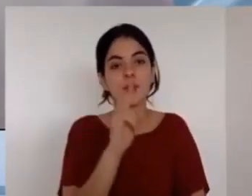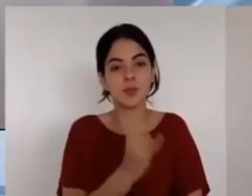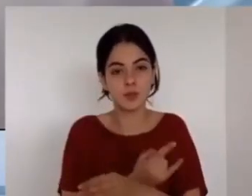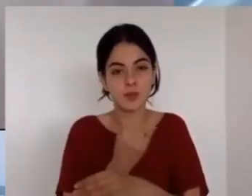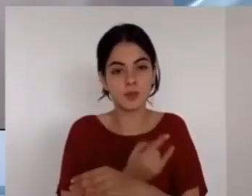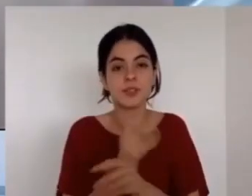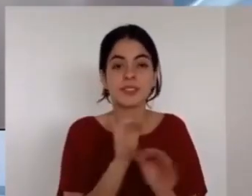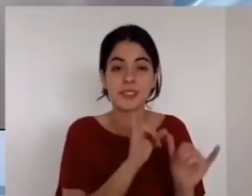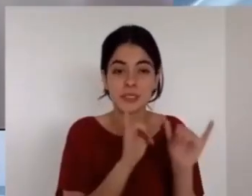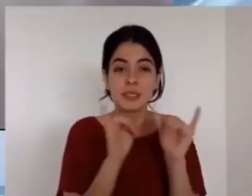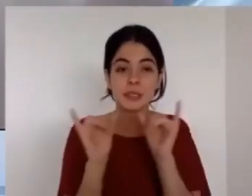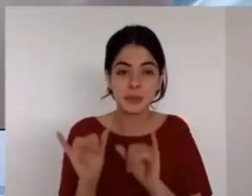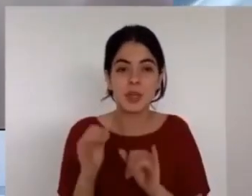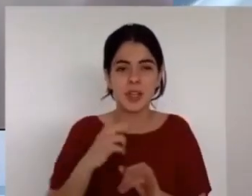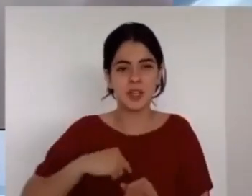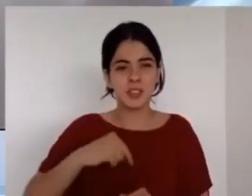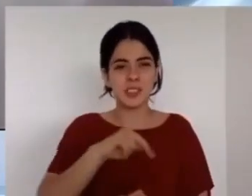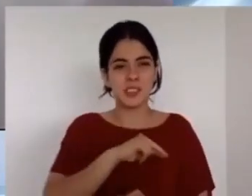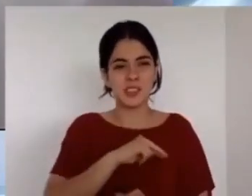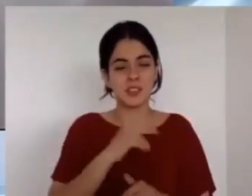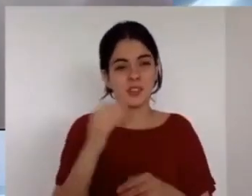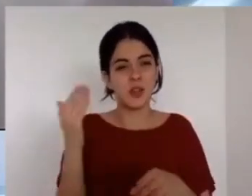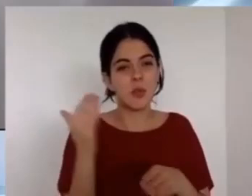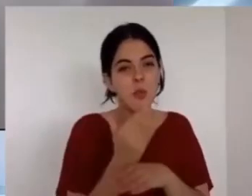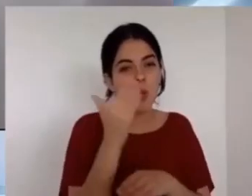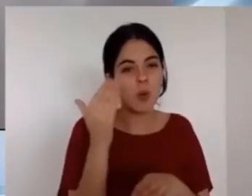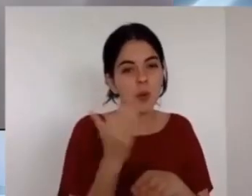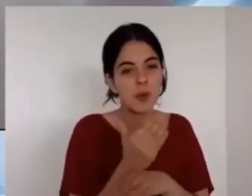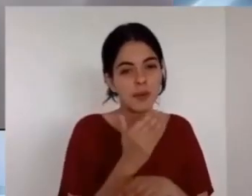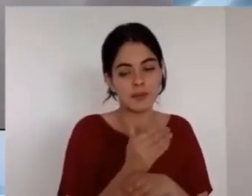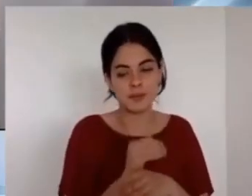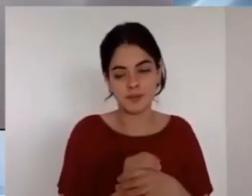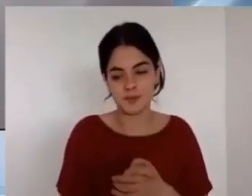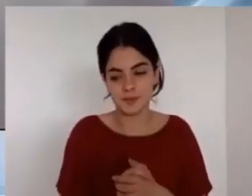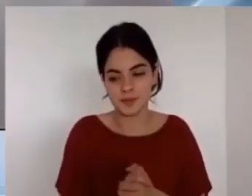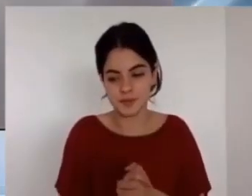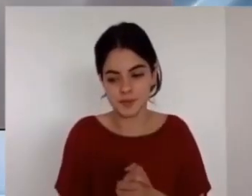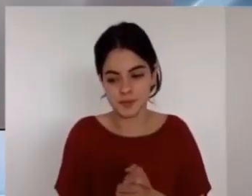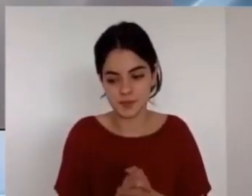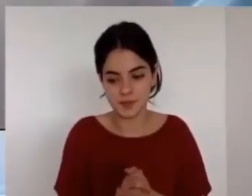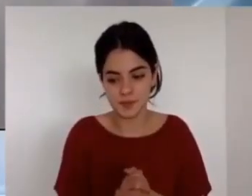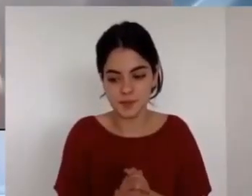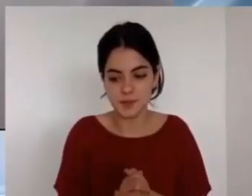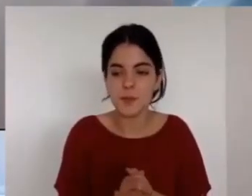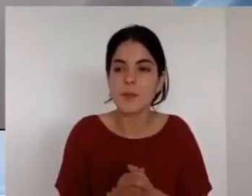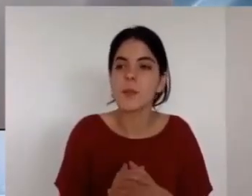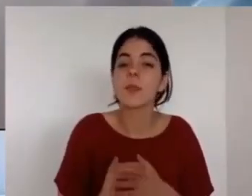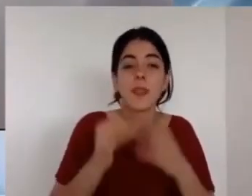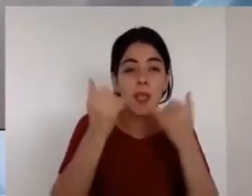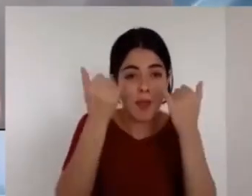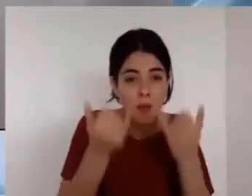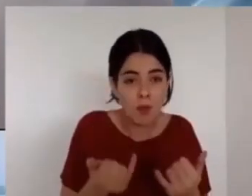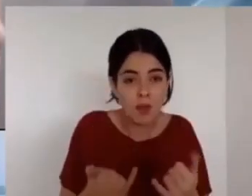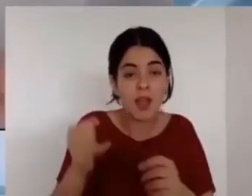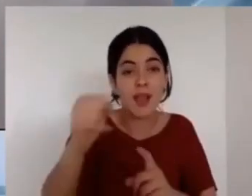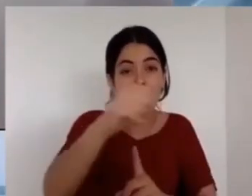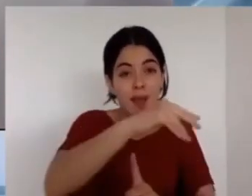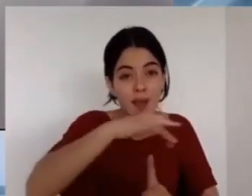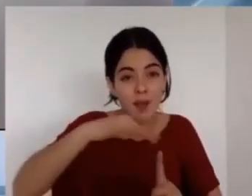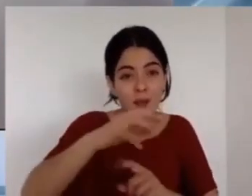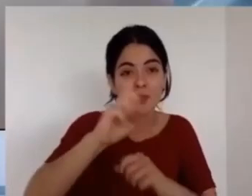y experimentando ahora, Dios quiere que a través de ellas, nosotros seamos